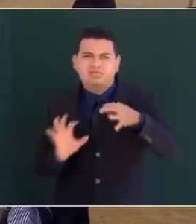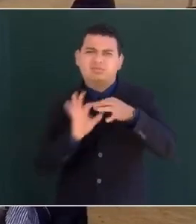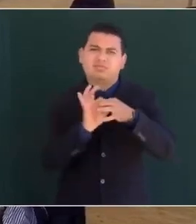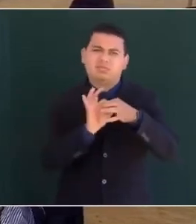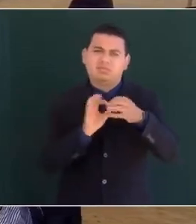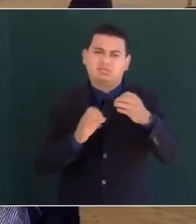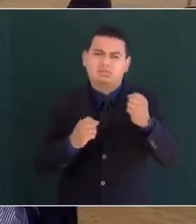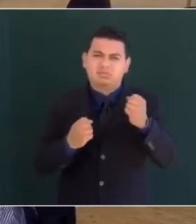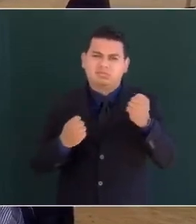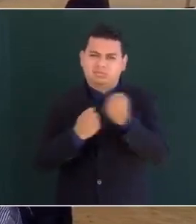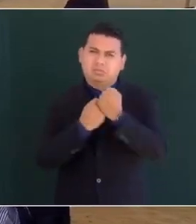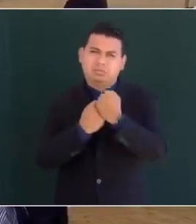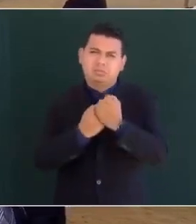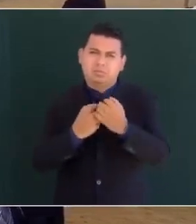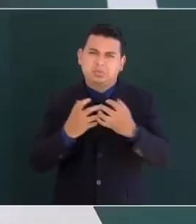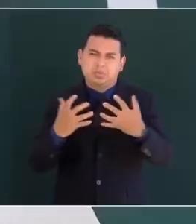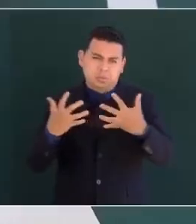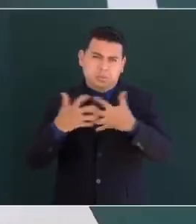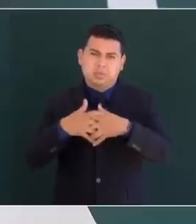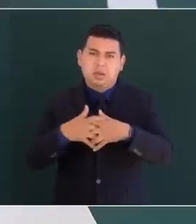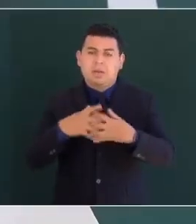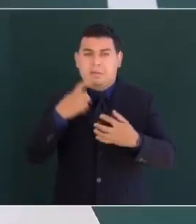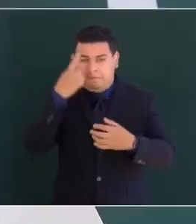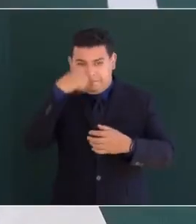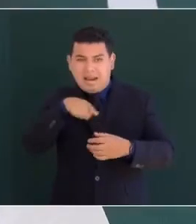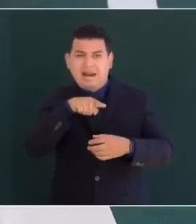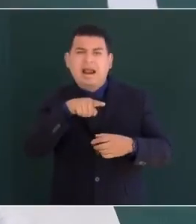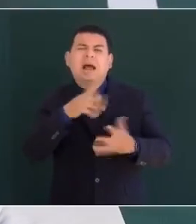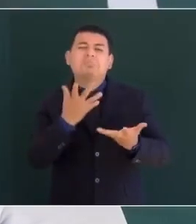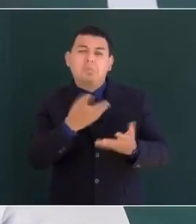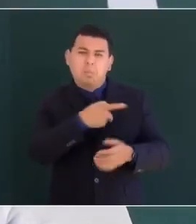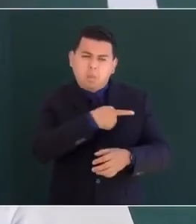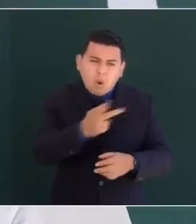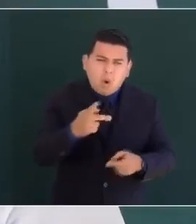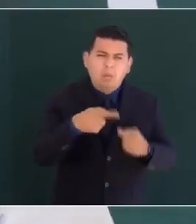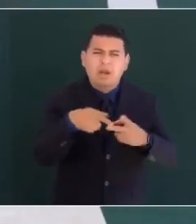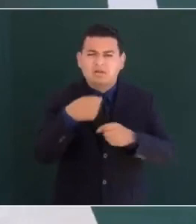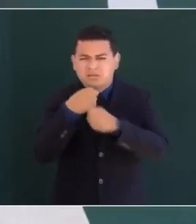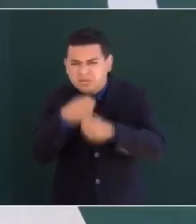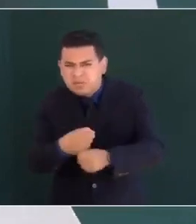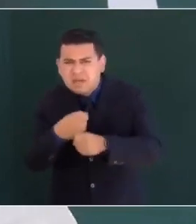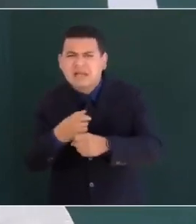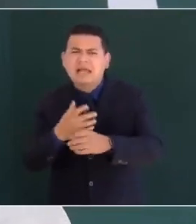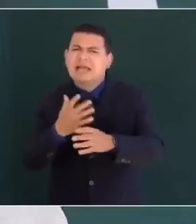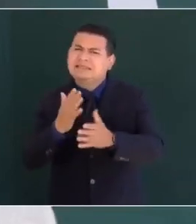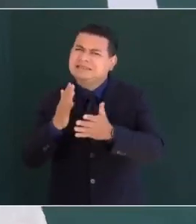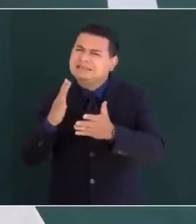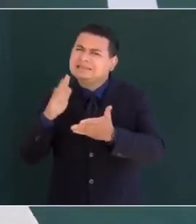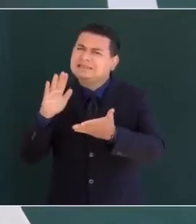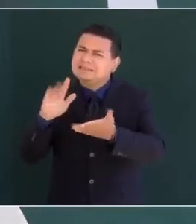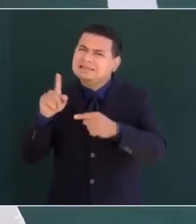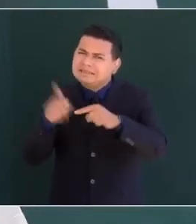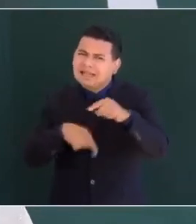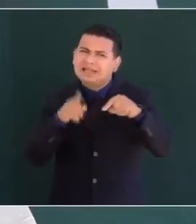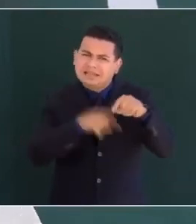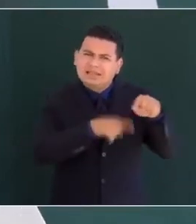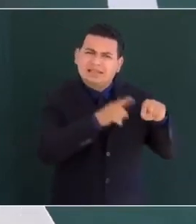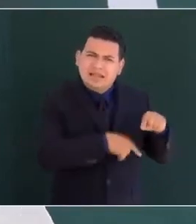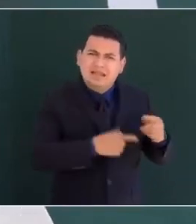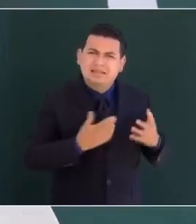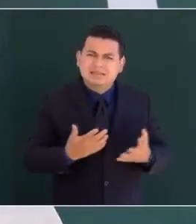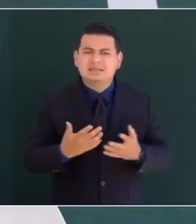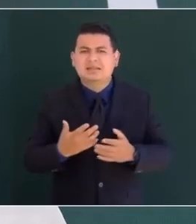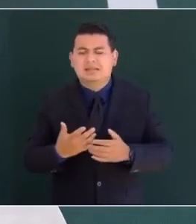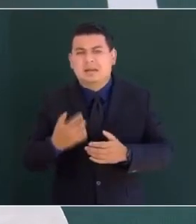Podemos seguir luchando por la pobreza, con esta fe para tener un